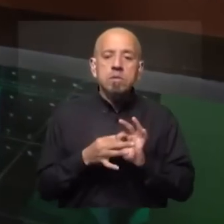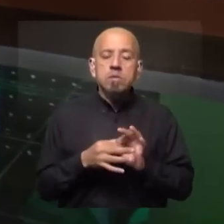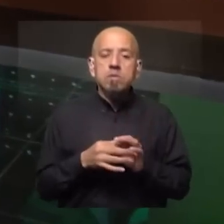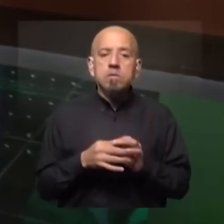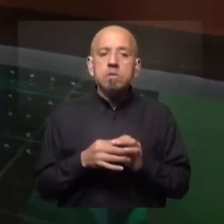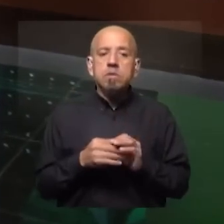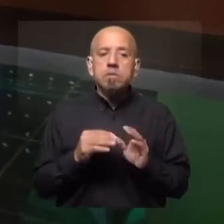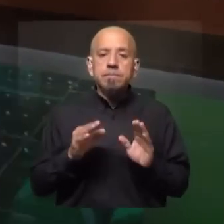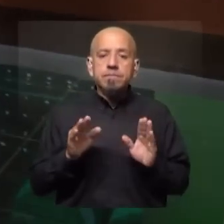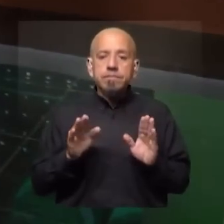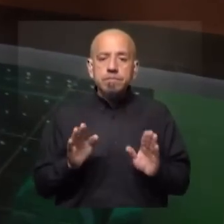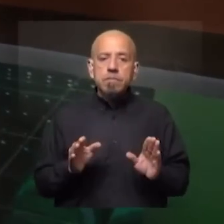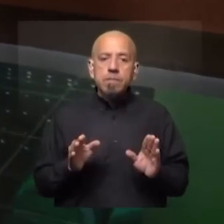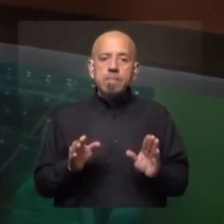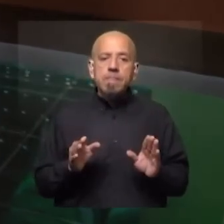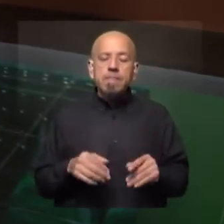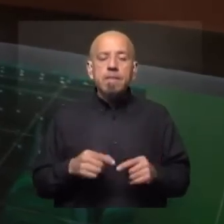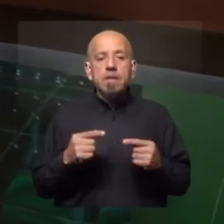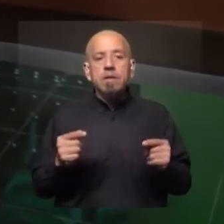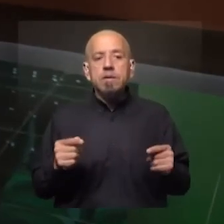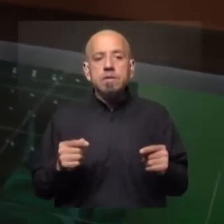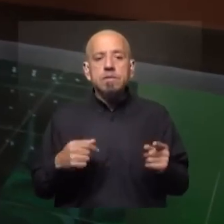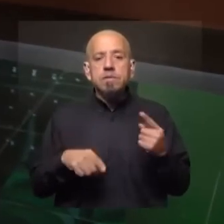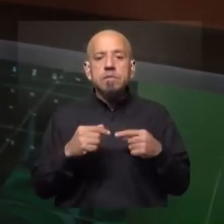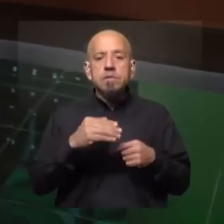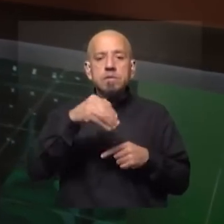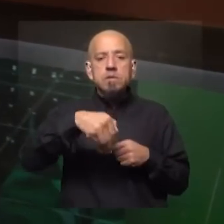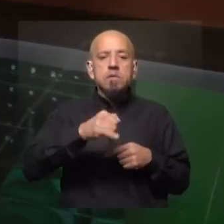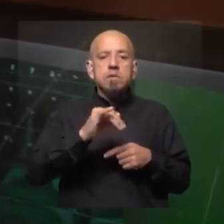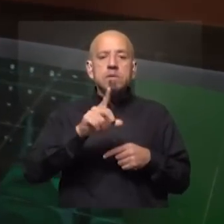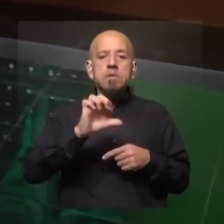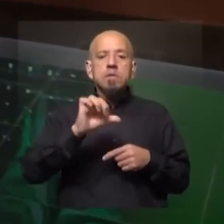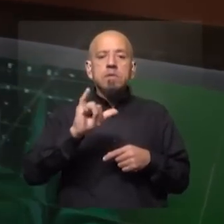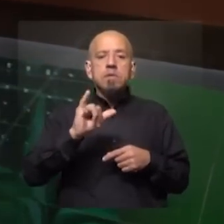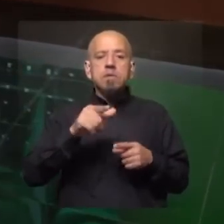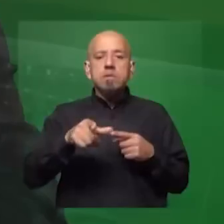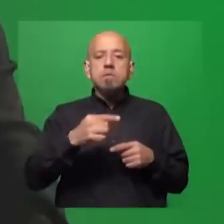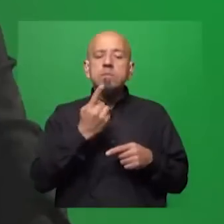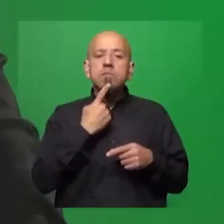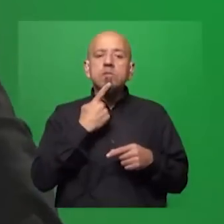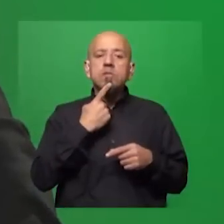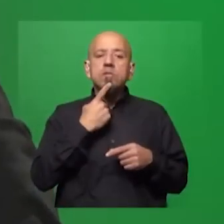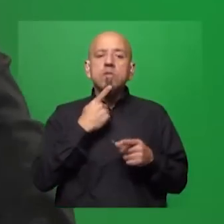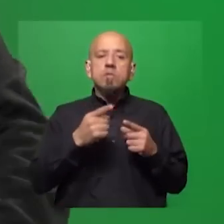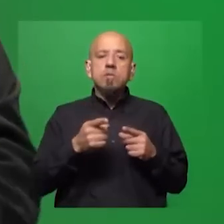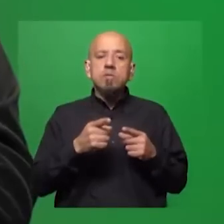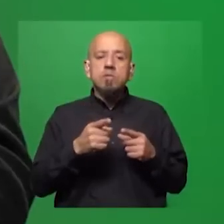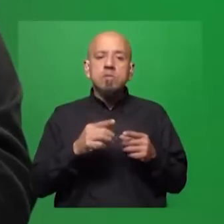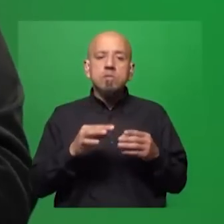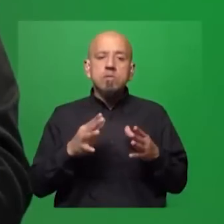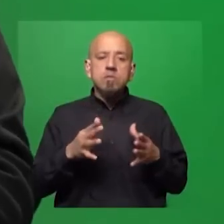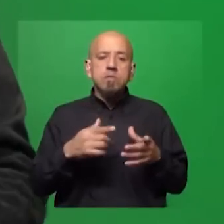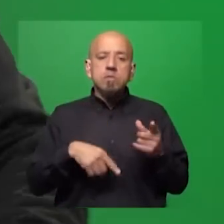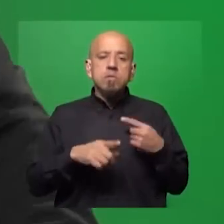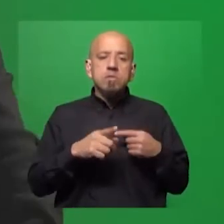diría que salvo una cosa muy radical como la de mi ley, vamos a tener continuidad en la política exterior argentina con matices en términos